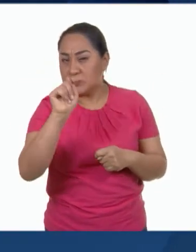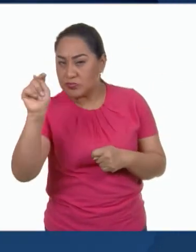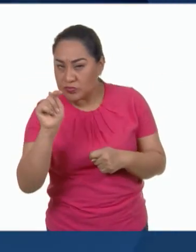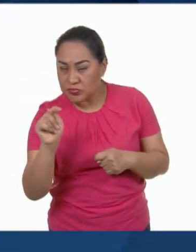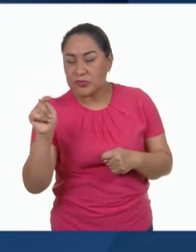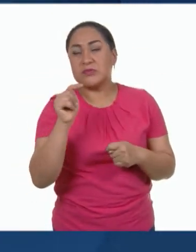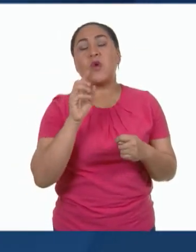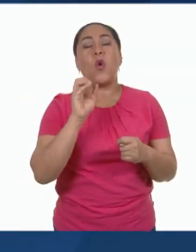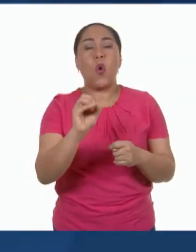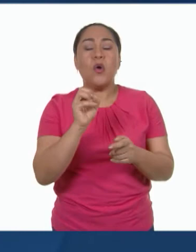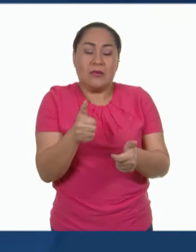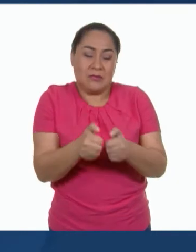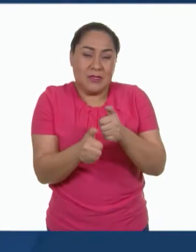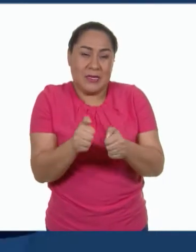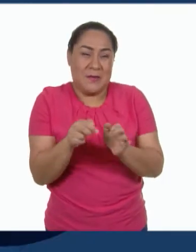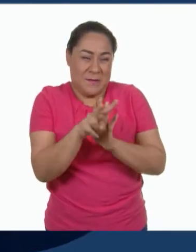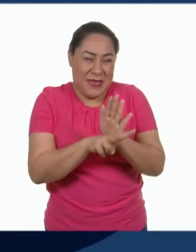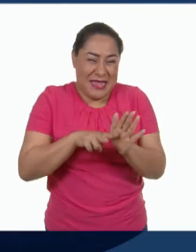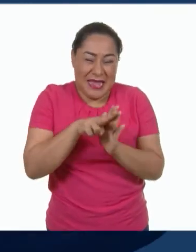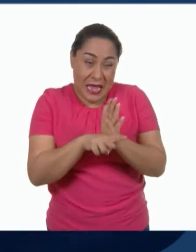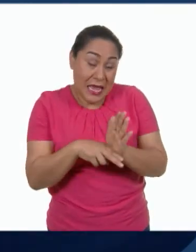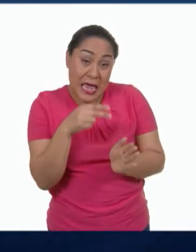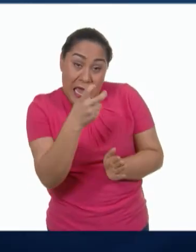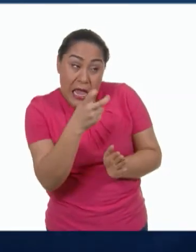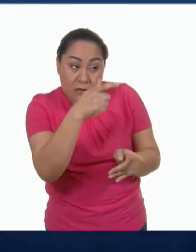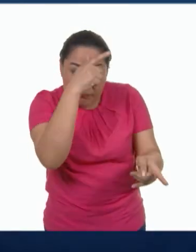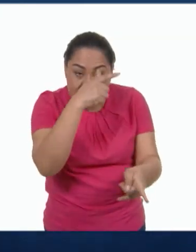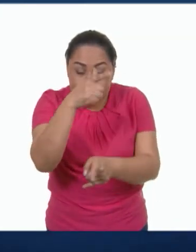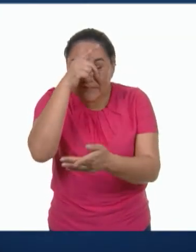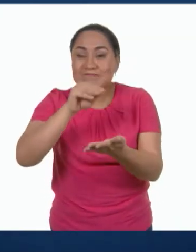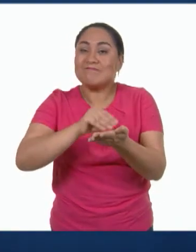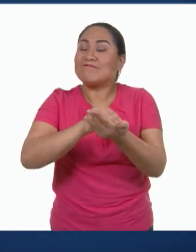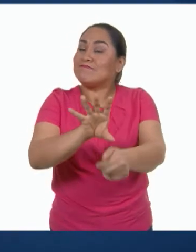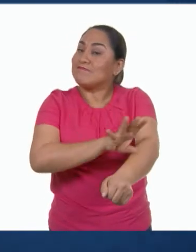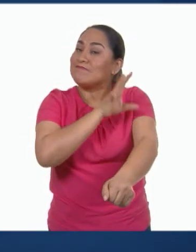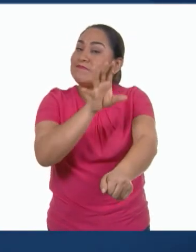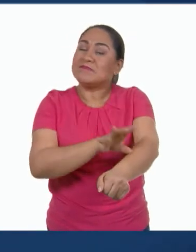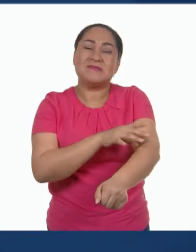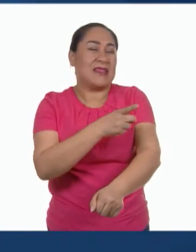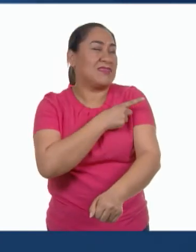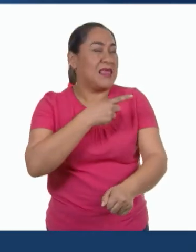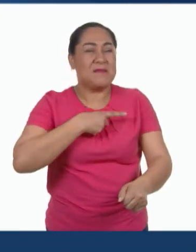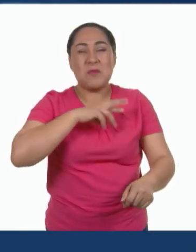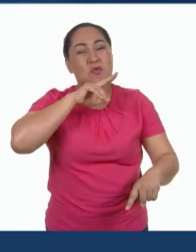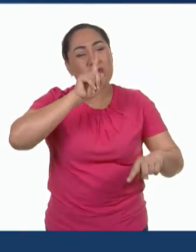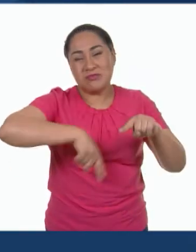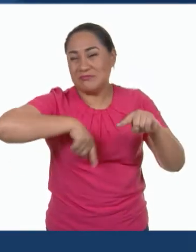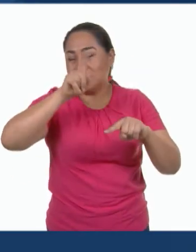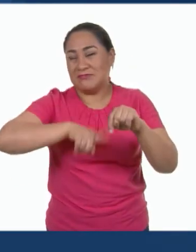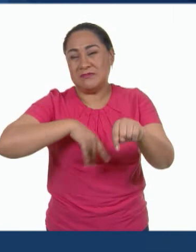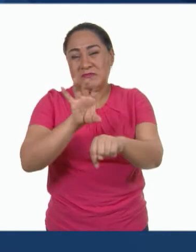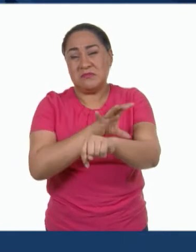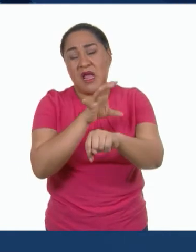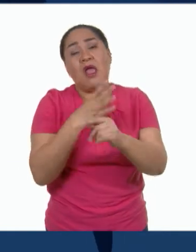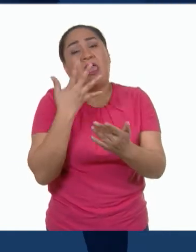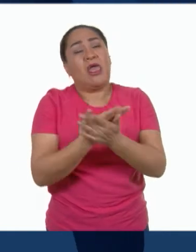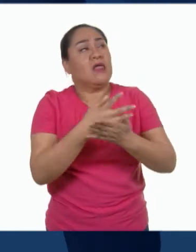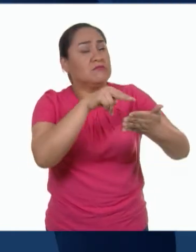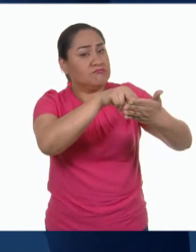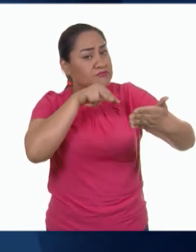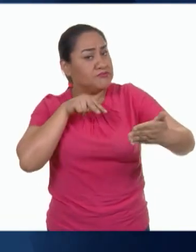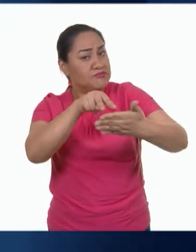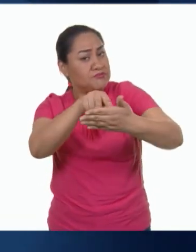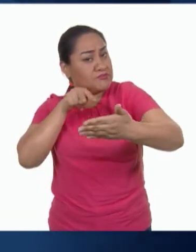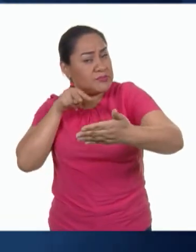consolas de videojuegos son un claro ejemplo. Evite el consumo de electricidad en espera. Desconecte el aparato.